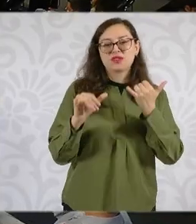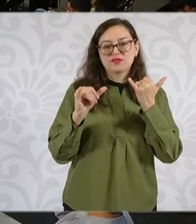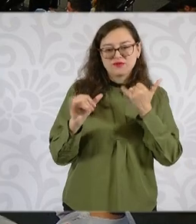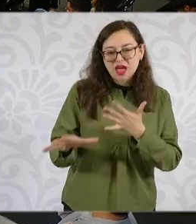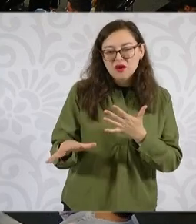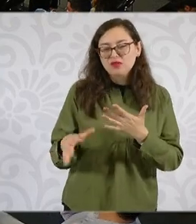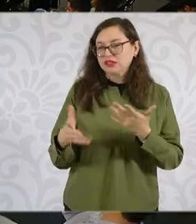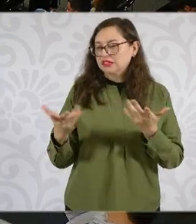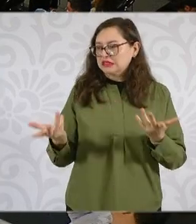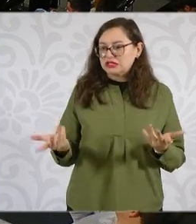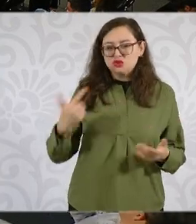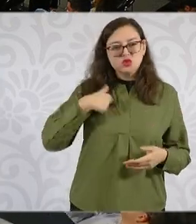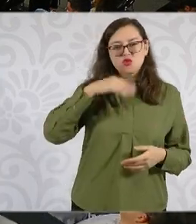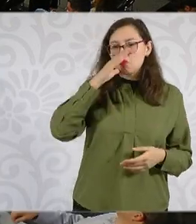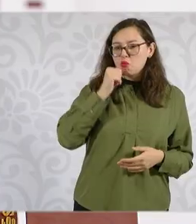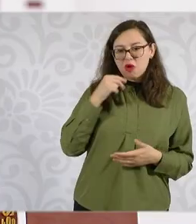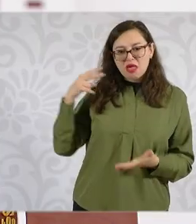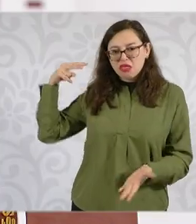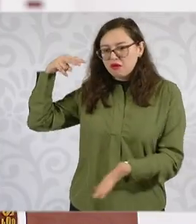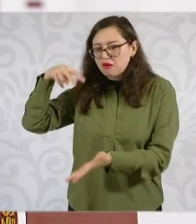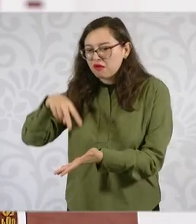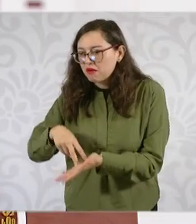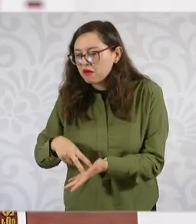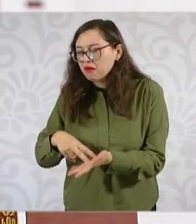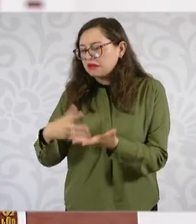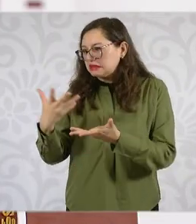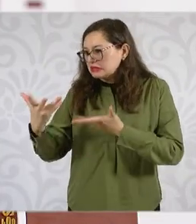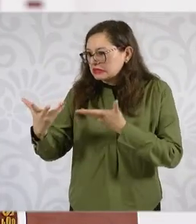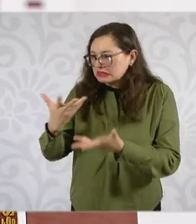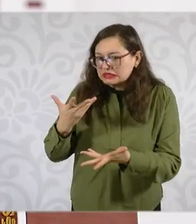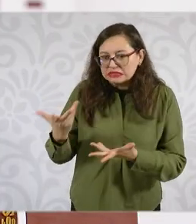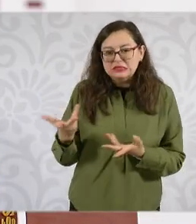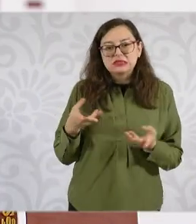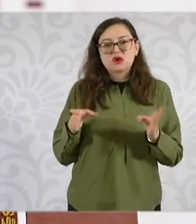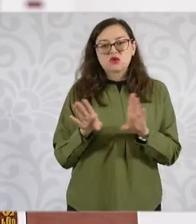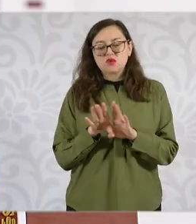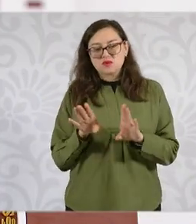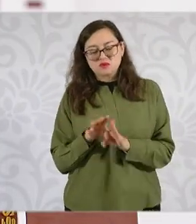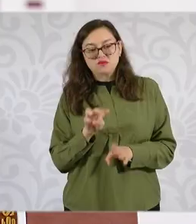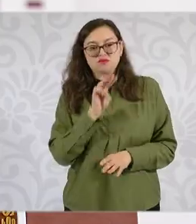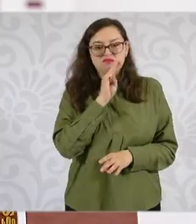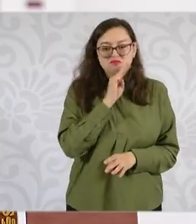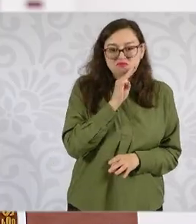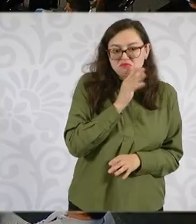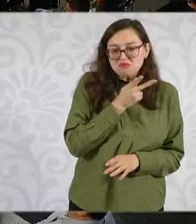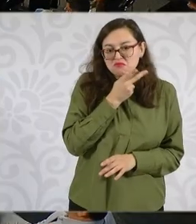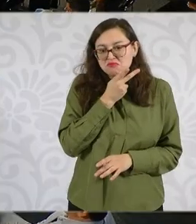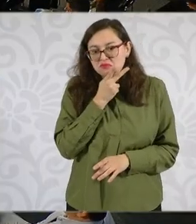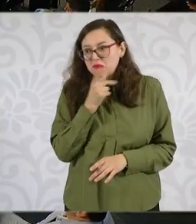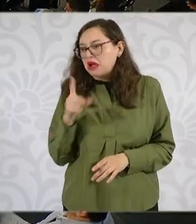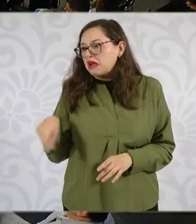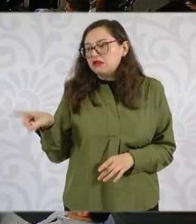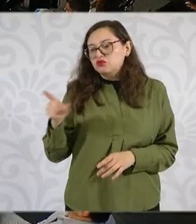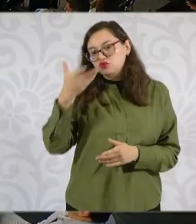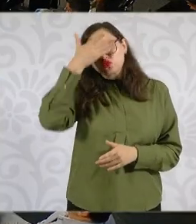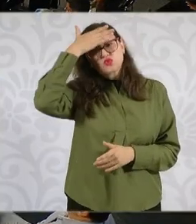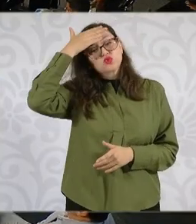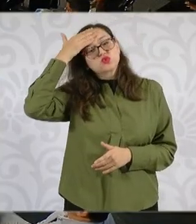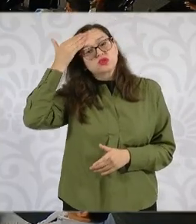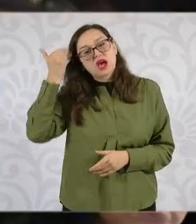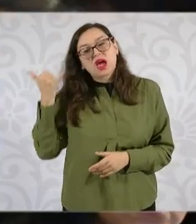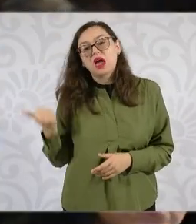y bueno, pues, si tenemos aún a nuestra mamá, papá, a ellos también les dan,